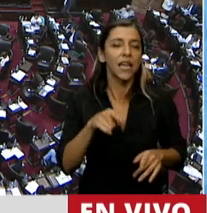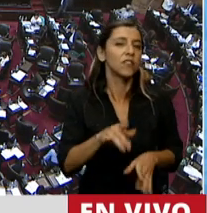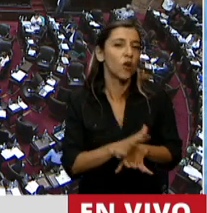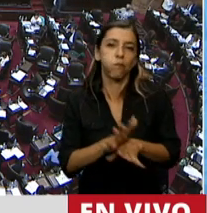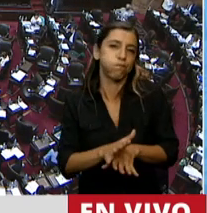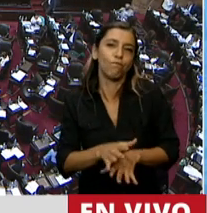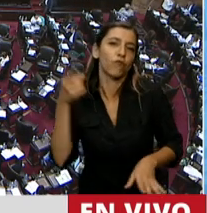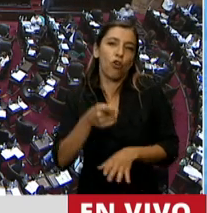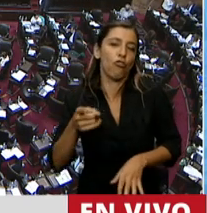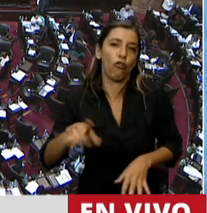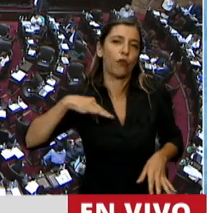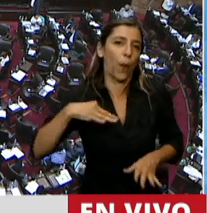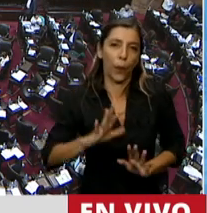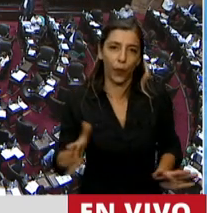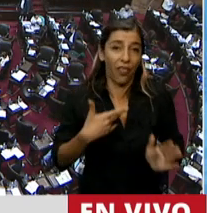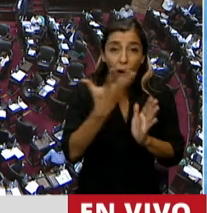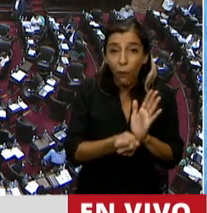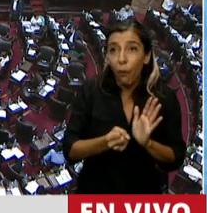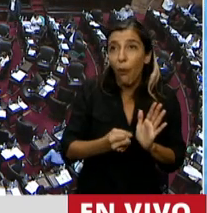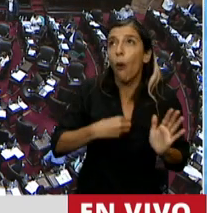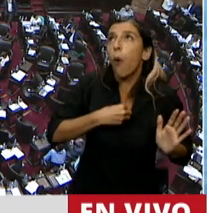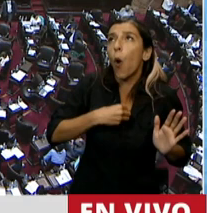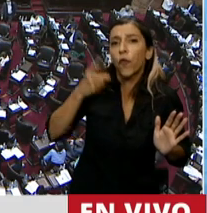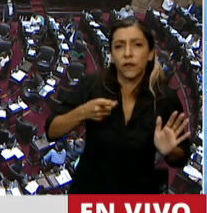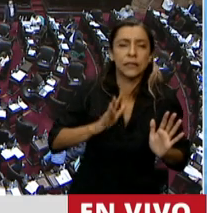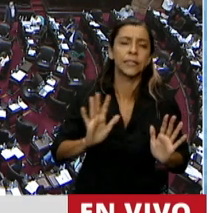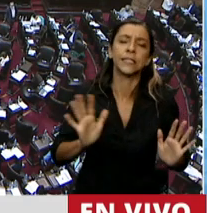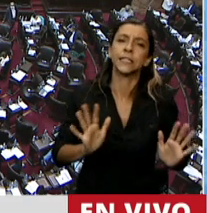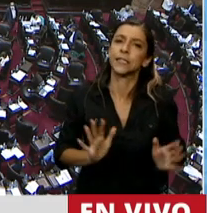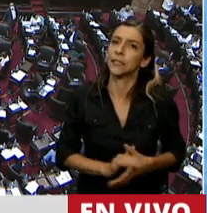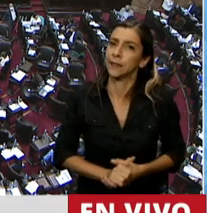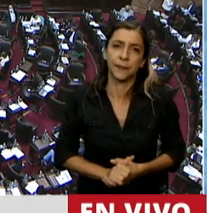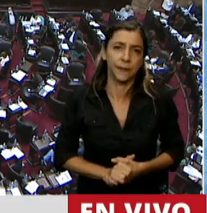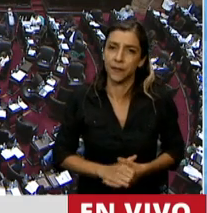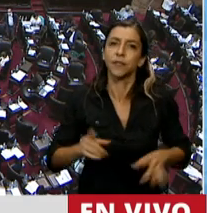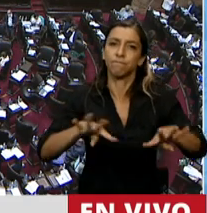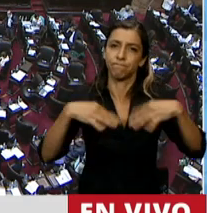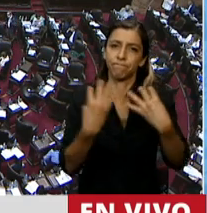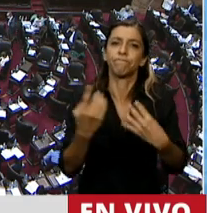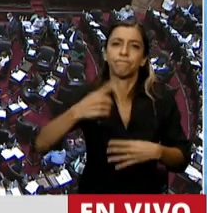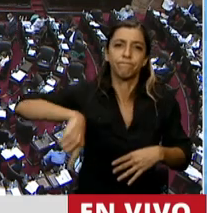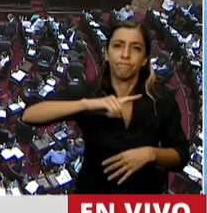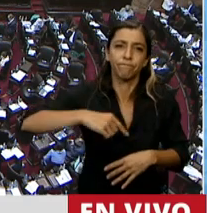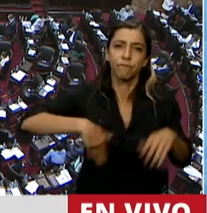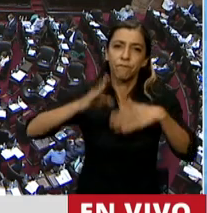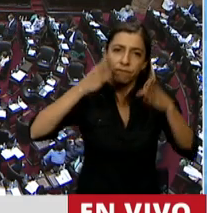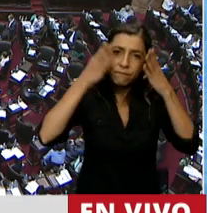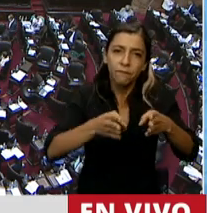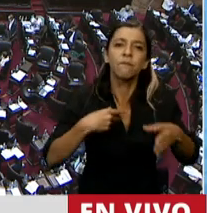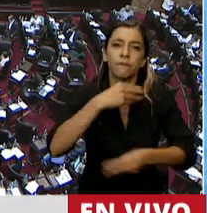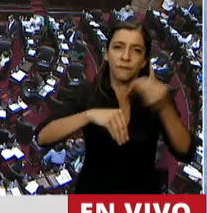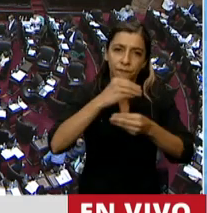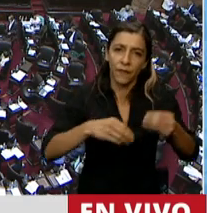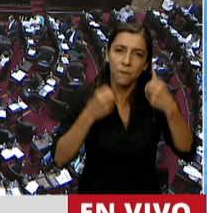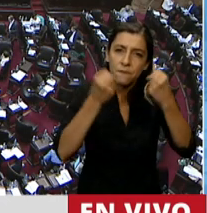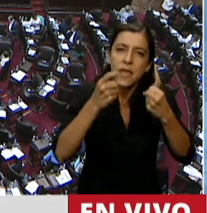vida es abortarla voluntariamente. Esta Cámara debe abocarse a fortalecer la familia, a impulsar cambios